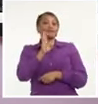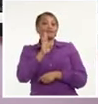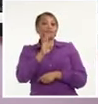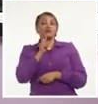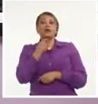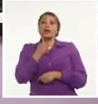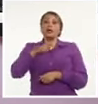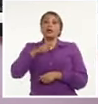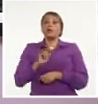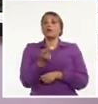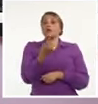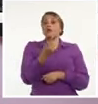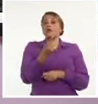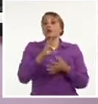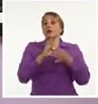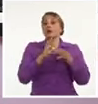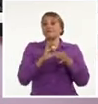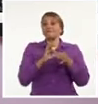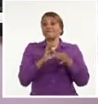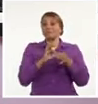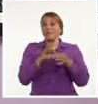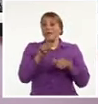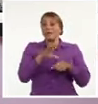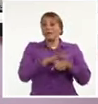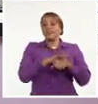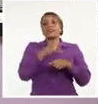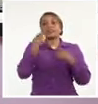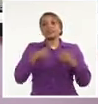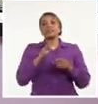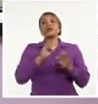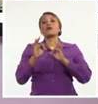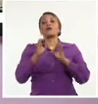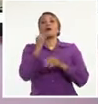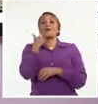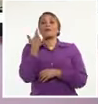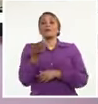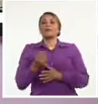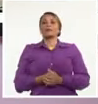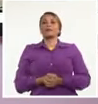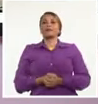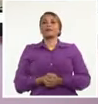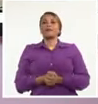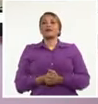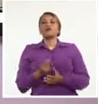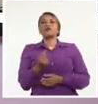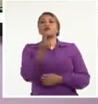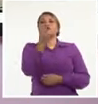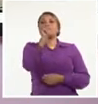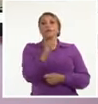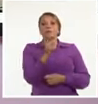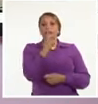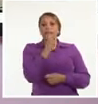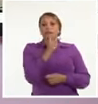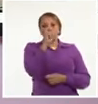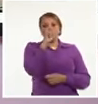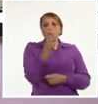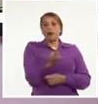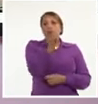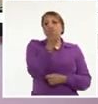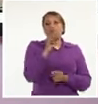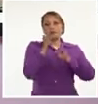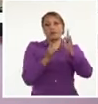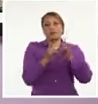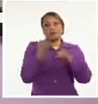un paciente crítico en esas circunstancias requiere de un mayor cuidado. Se colocó una enfermera por paciente, independientemente de la